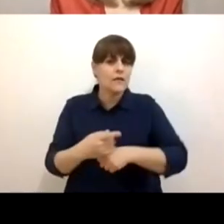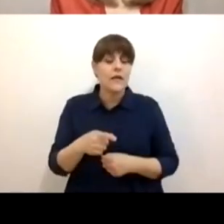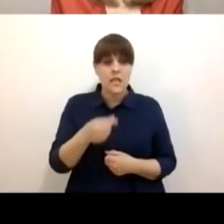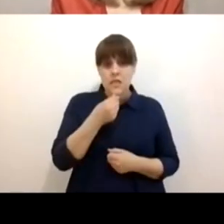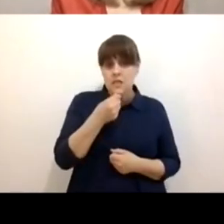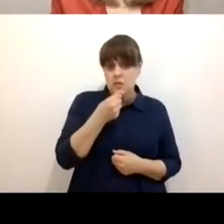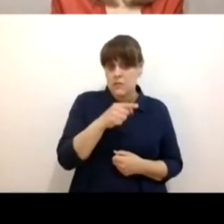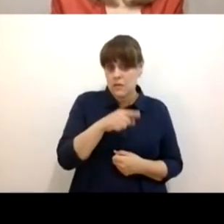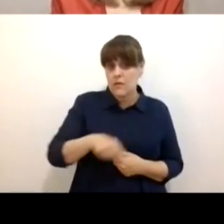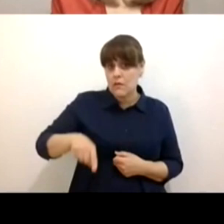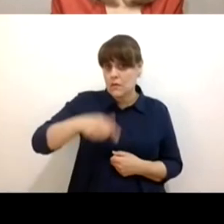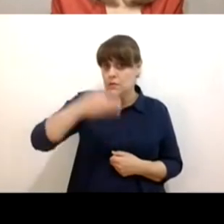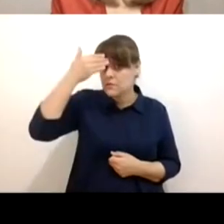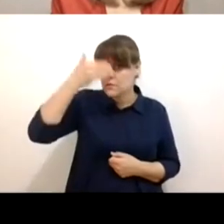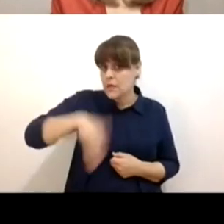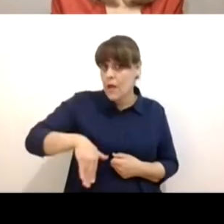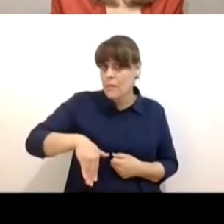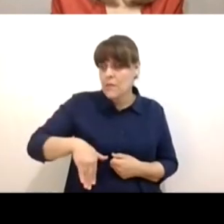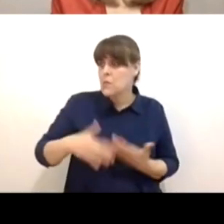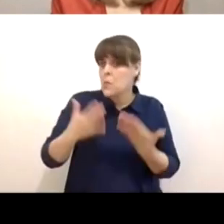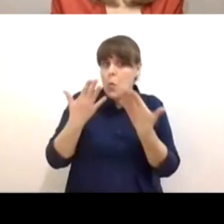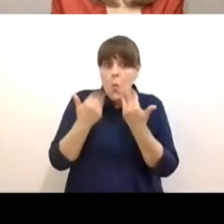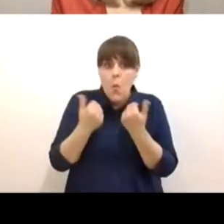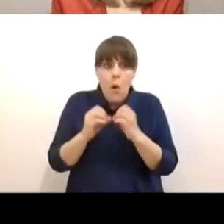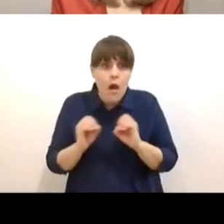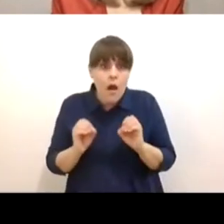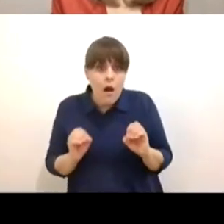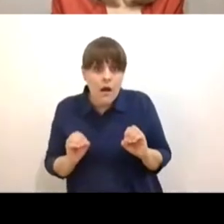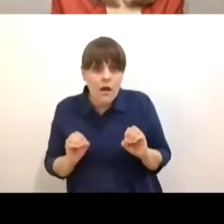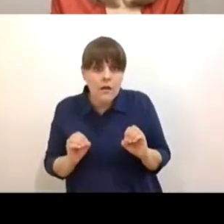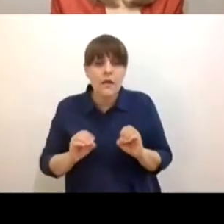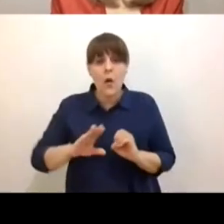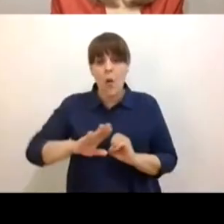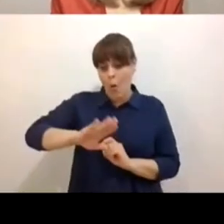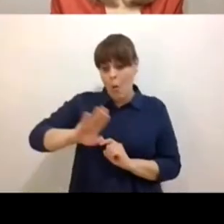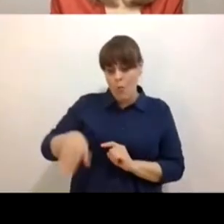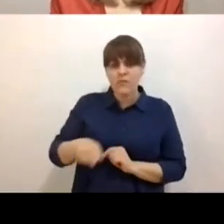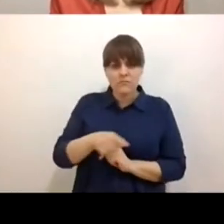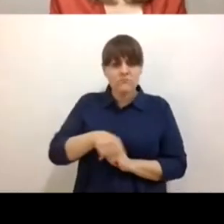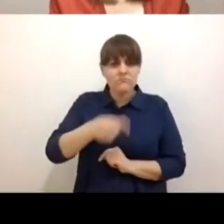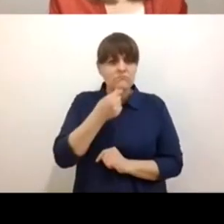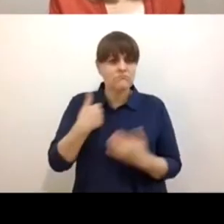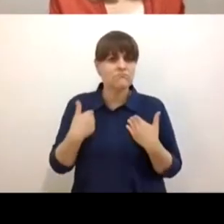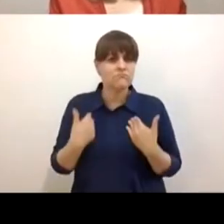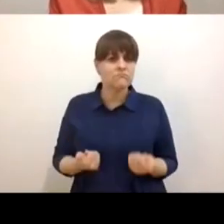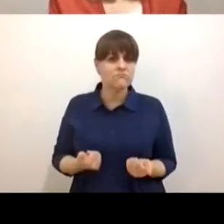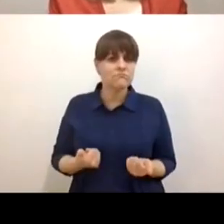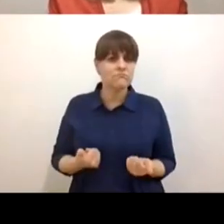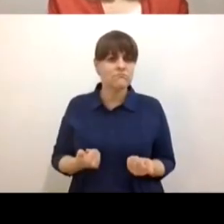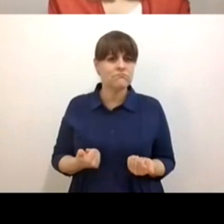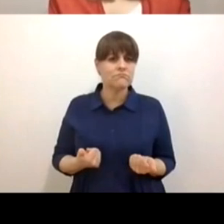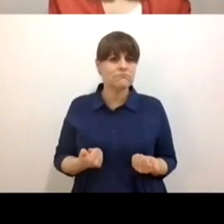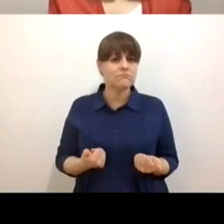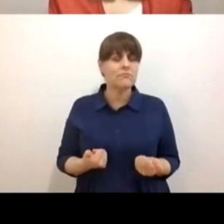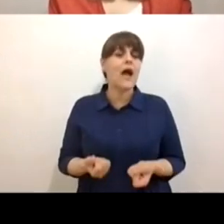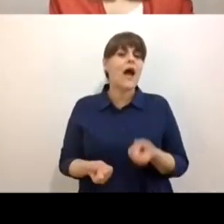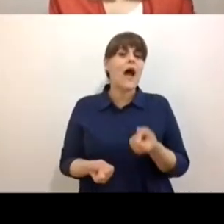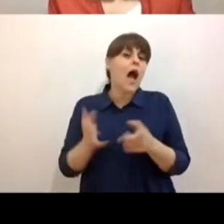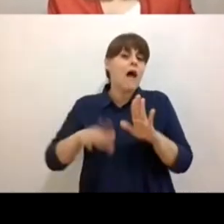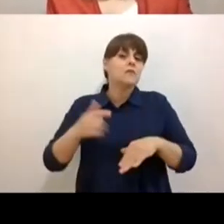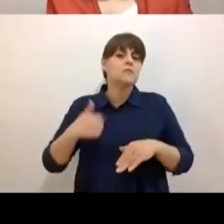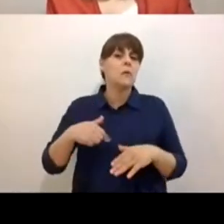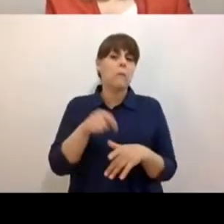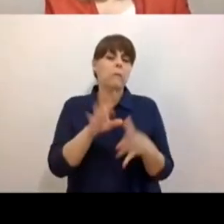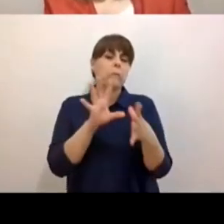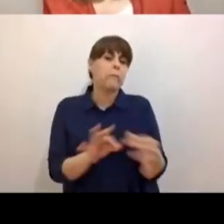el concepto de la ausencia o de la pérdida o de la muerte, ¿no? Y entonces, muchas veces no se les explica, no